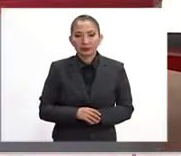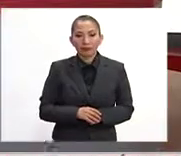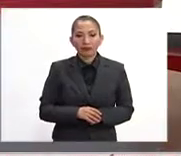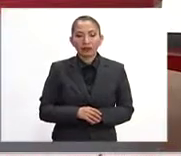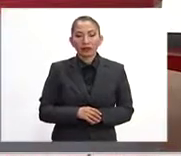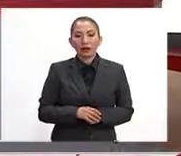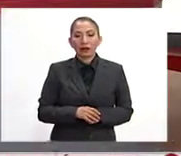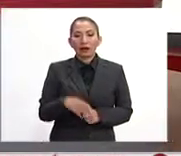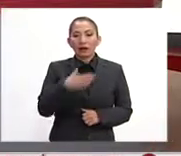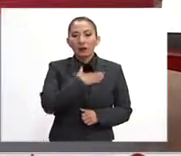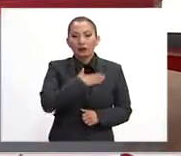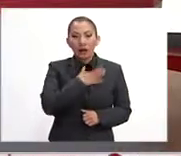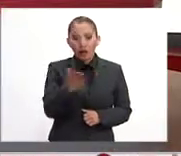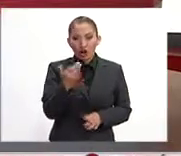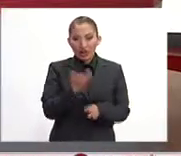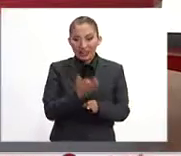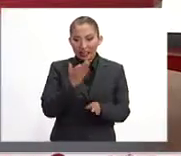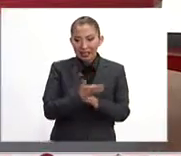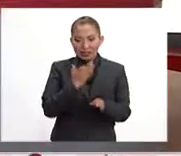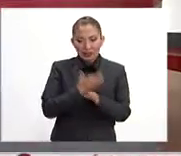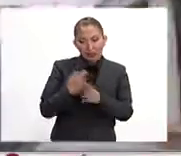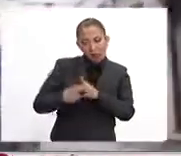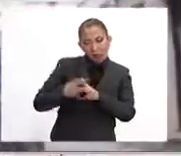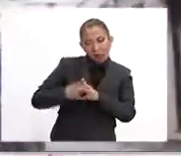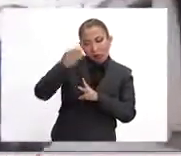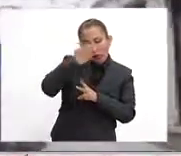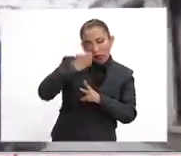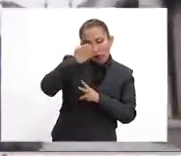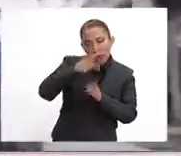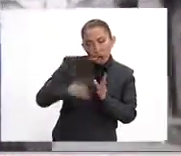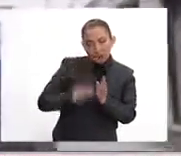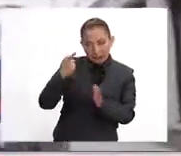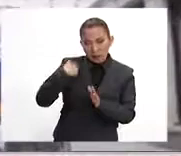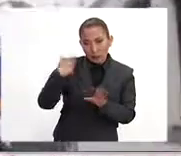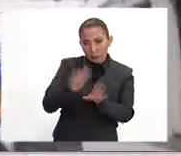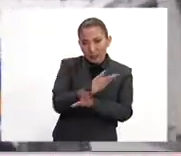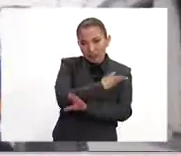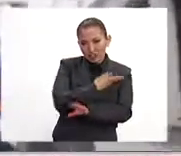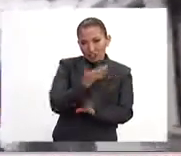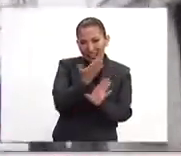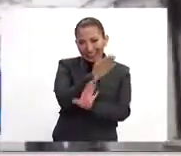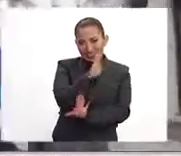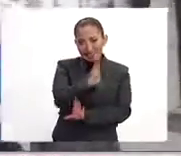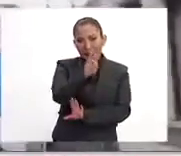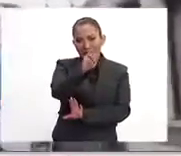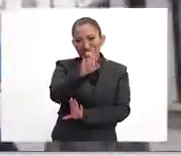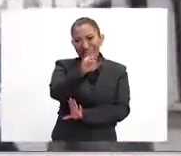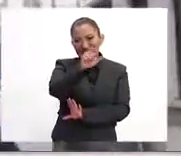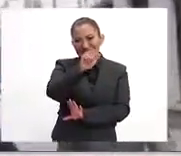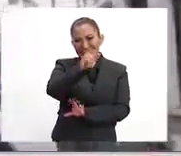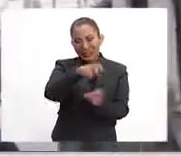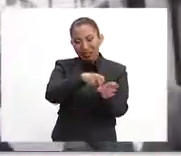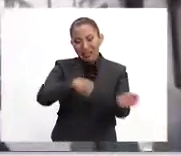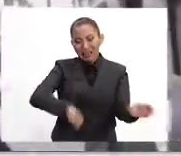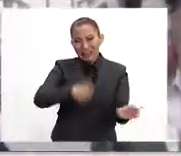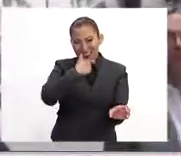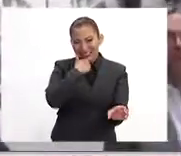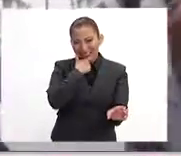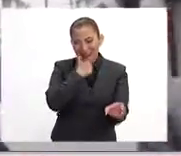Bueno, hasta el momento los pronósticos es que de nueva cuenta, como sucedió en el Brexit, si bien la mayoría de los jóvenes